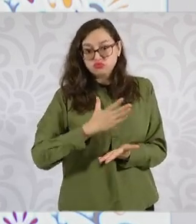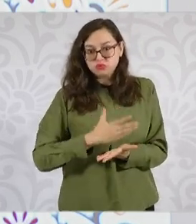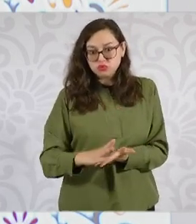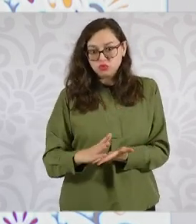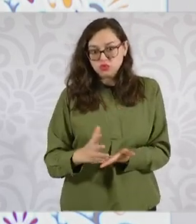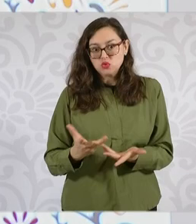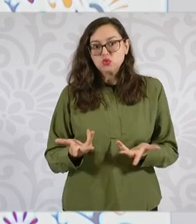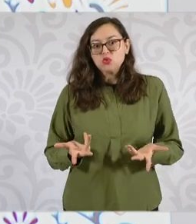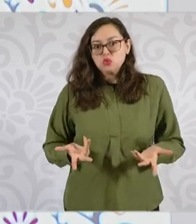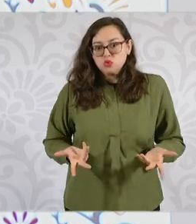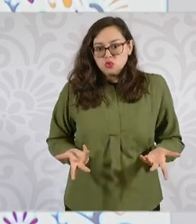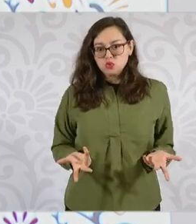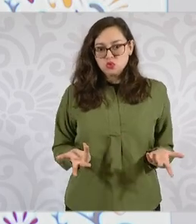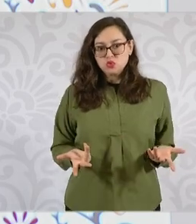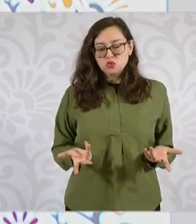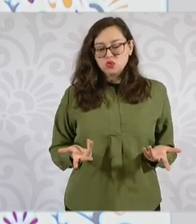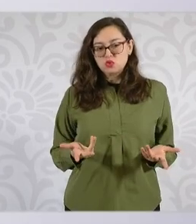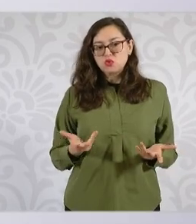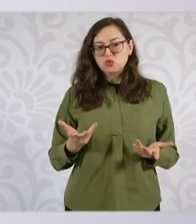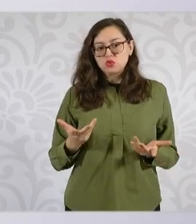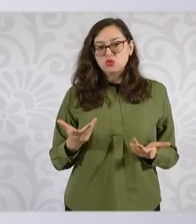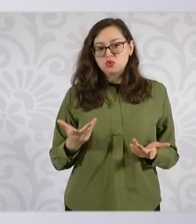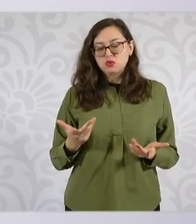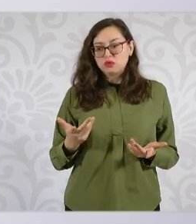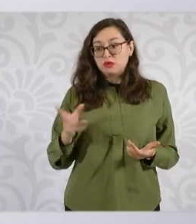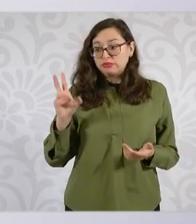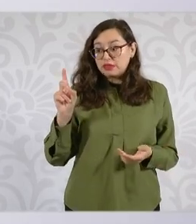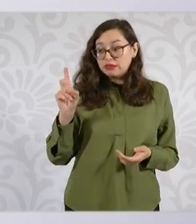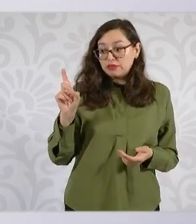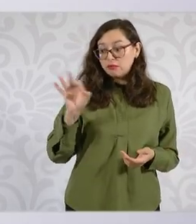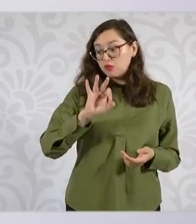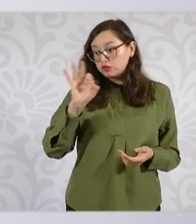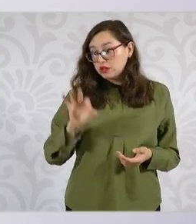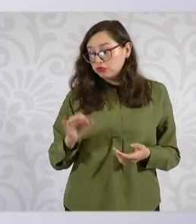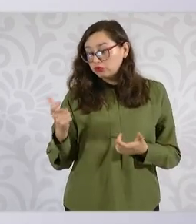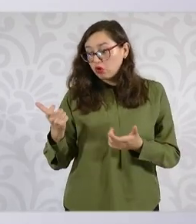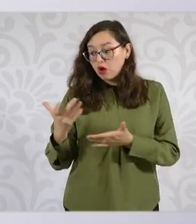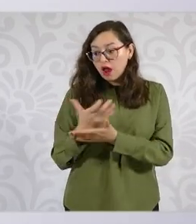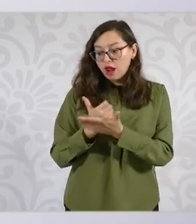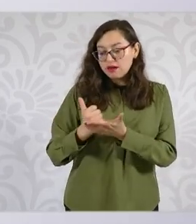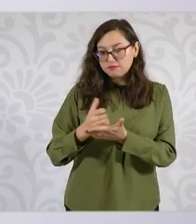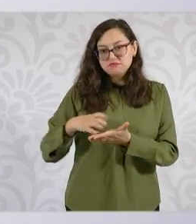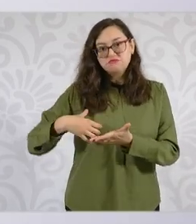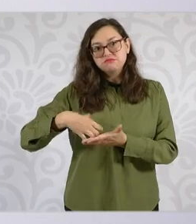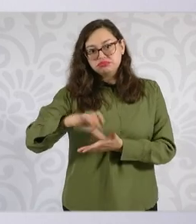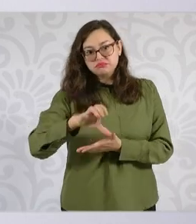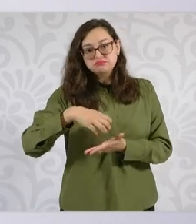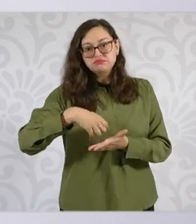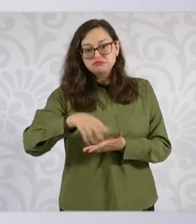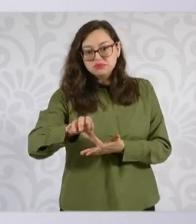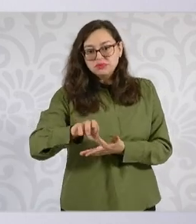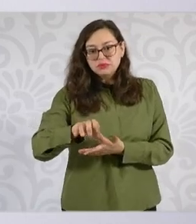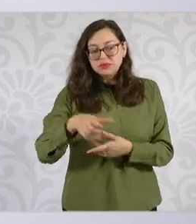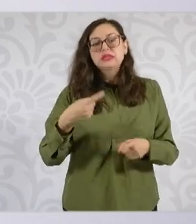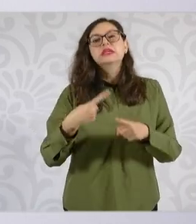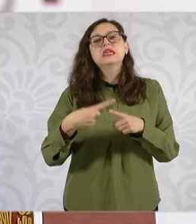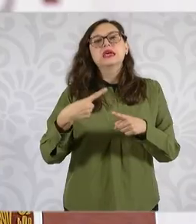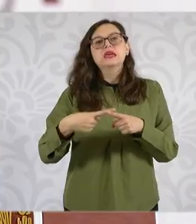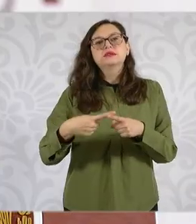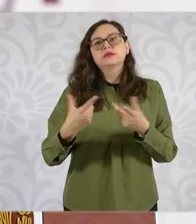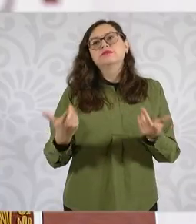y que no paguen más del 30 por ciento de sus ingresos. Y estamos pensando en familias